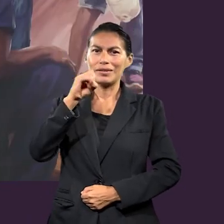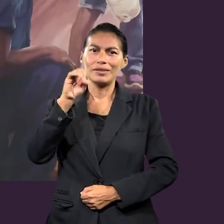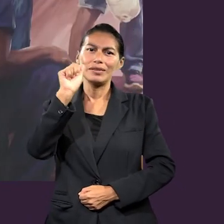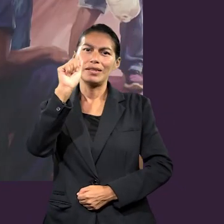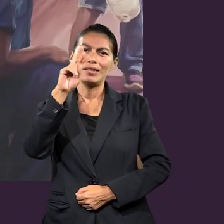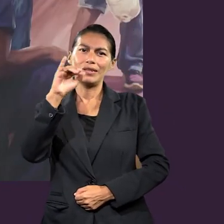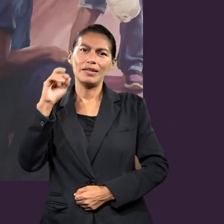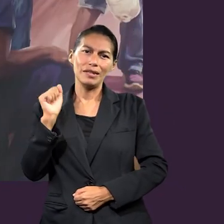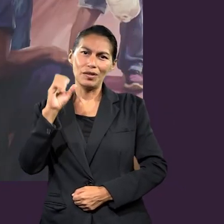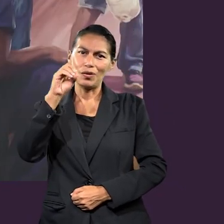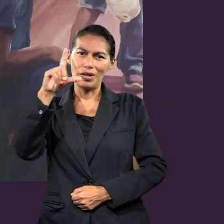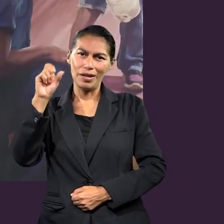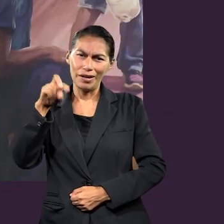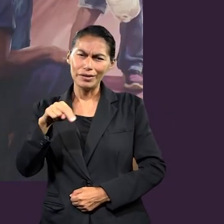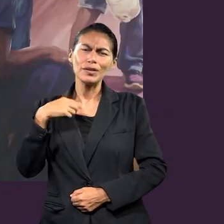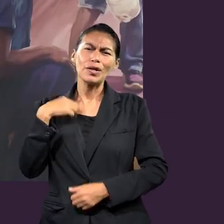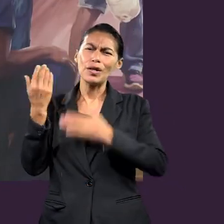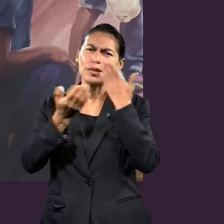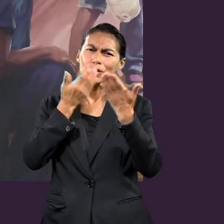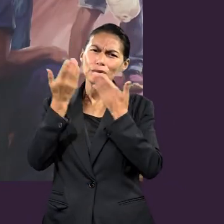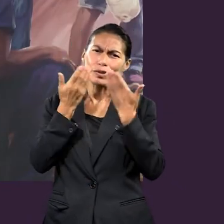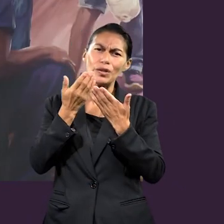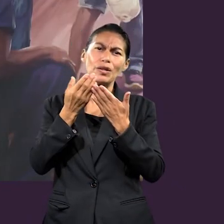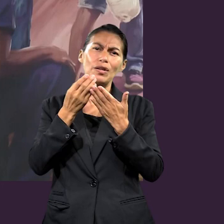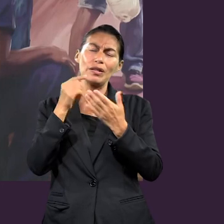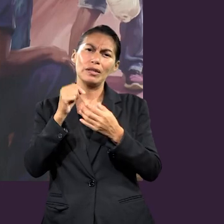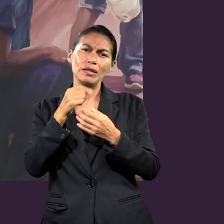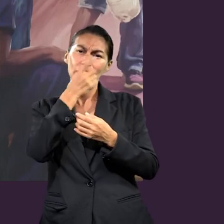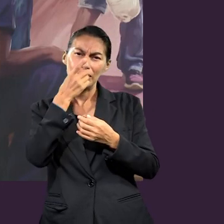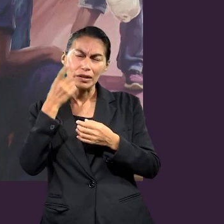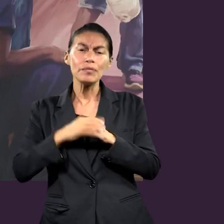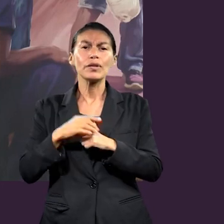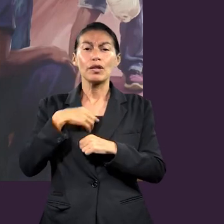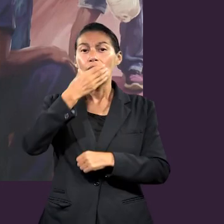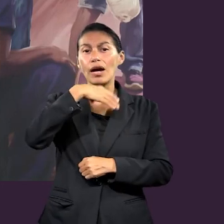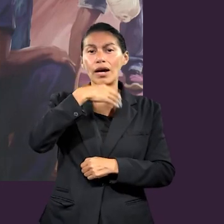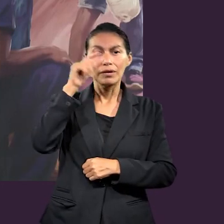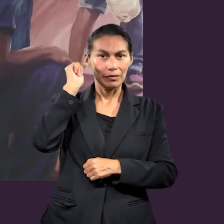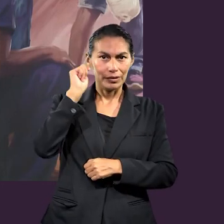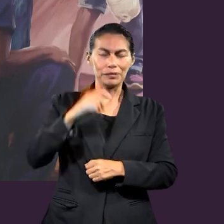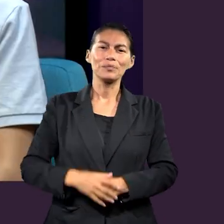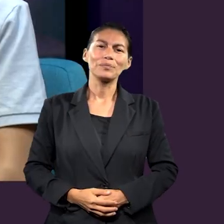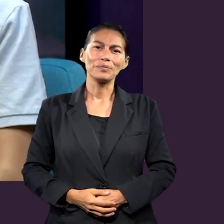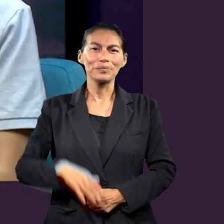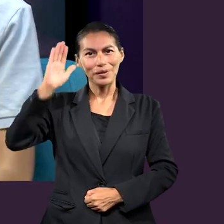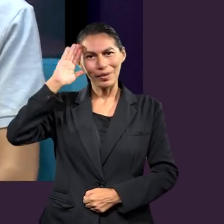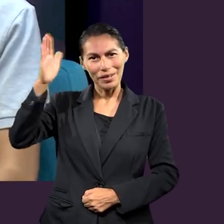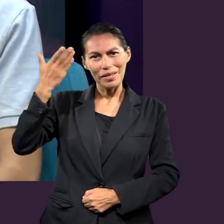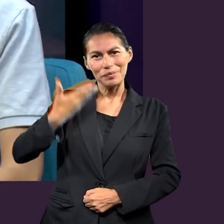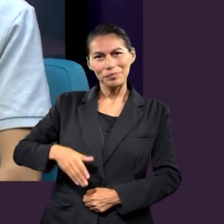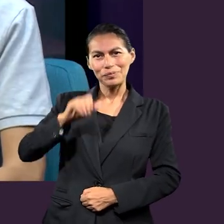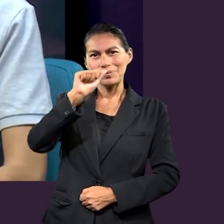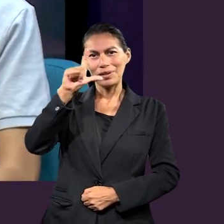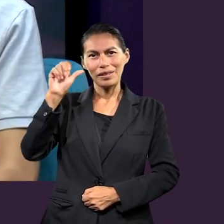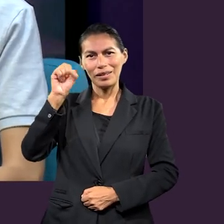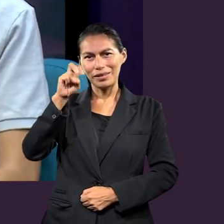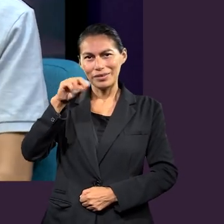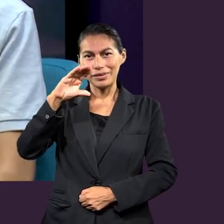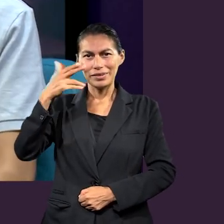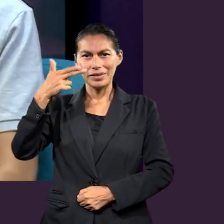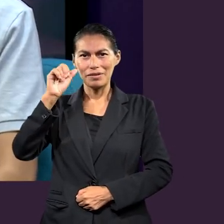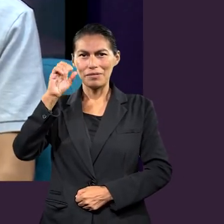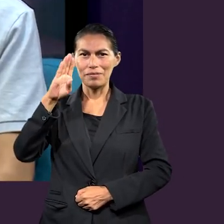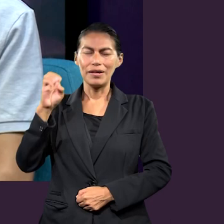Hola, mi nombre es Ayra Olán, soy estudiante de odontología y soy de Cárdenas, Tabasco. ¿Qué tal? Soy Alan